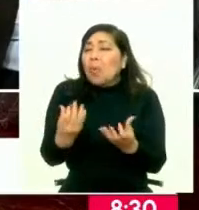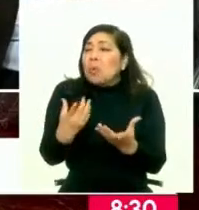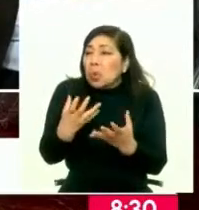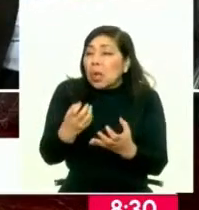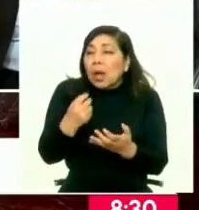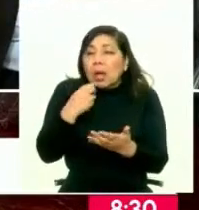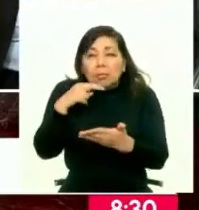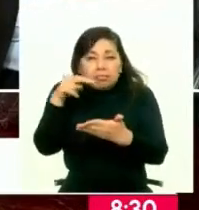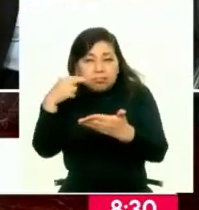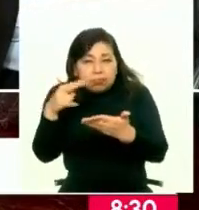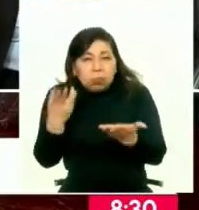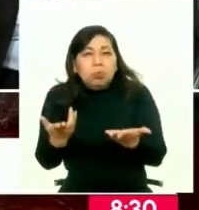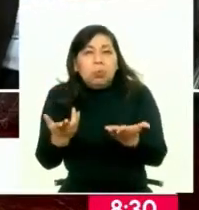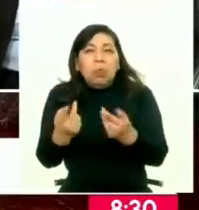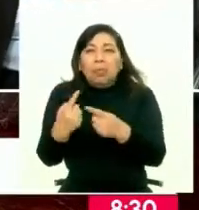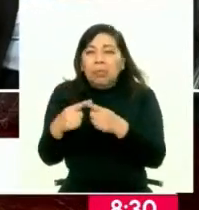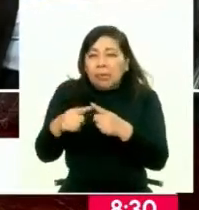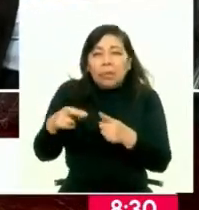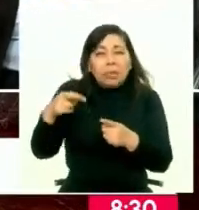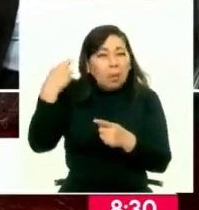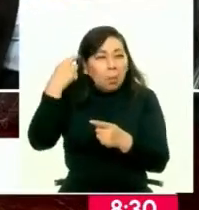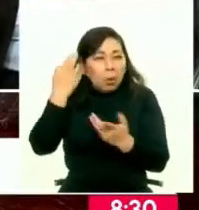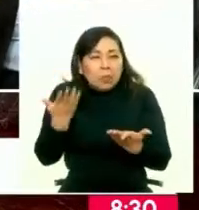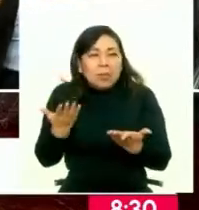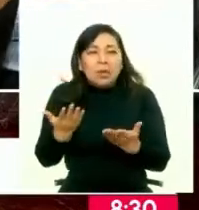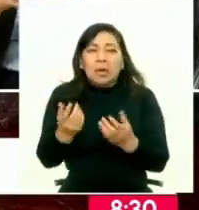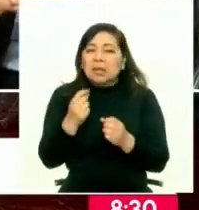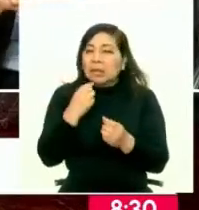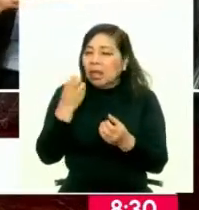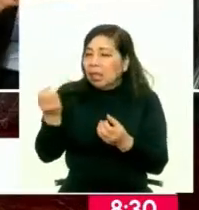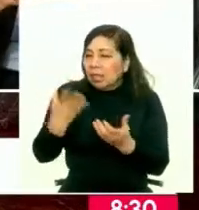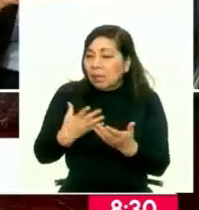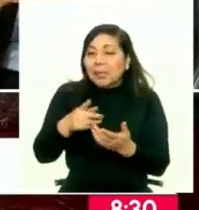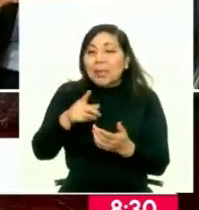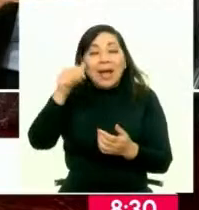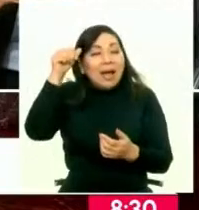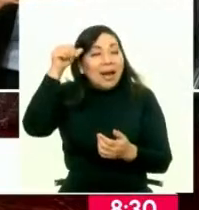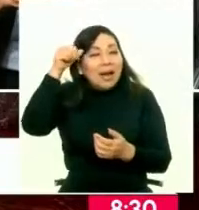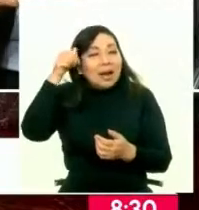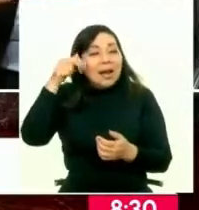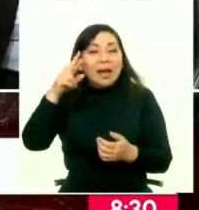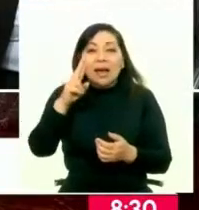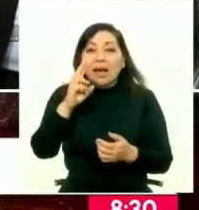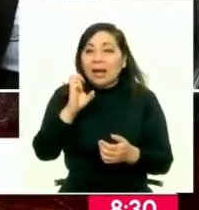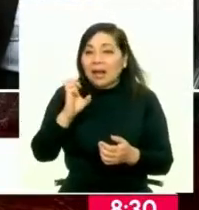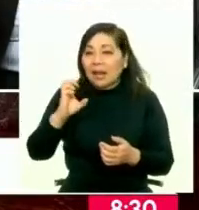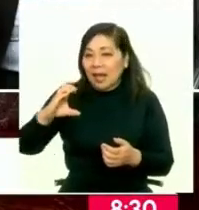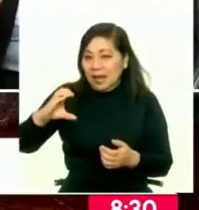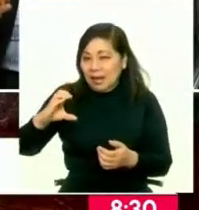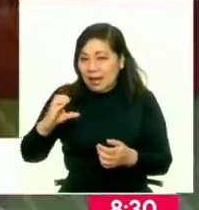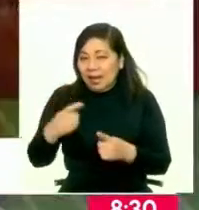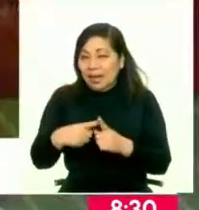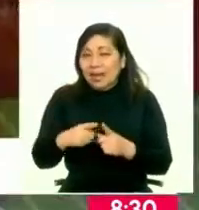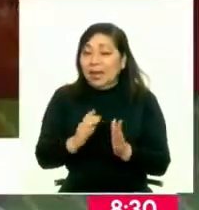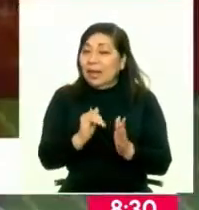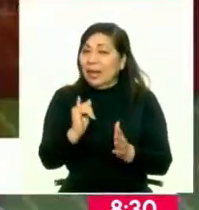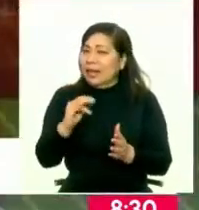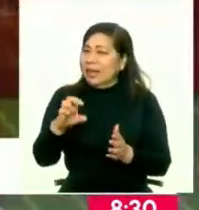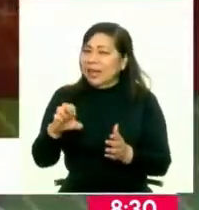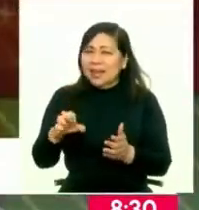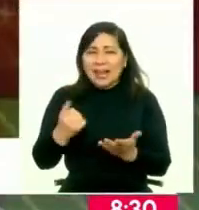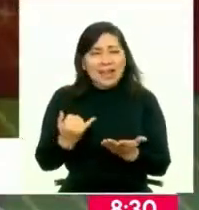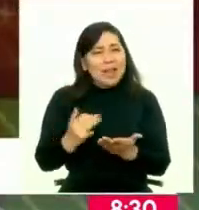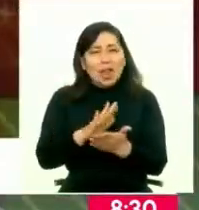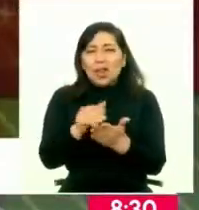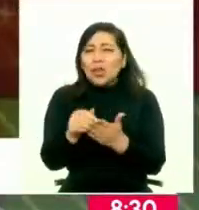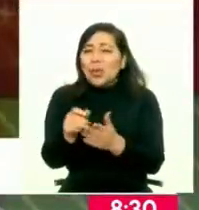por los decisores de políticas públicas, porque sin duda nos va a decir mucho. Recordemos que RENIE, a diferencia del INEI, RENIE tiene una base